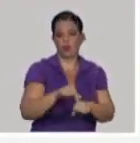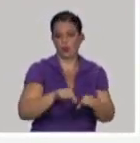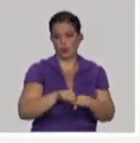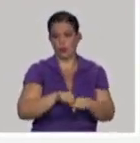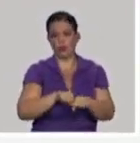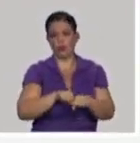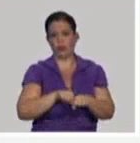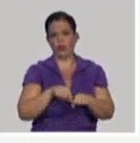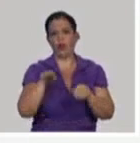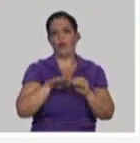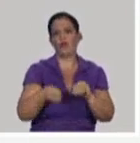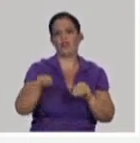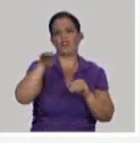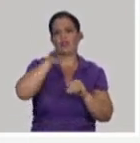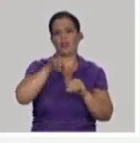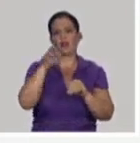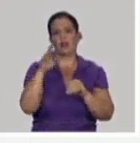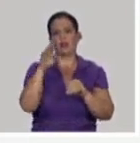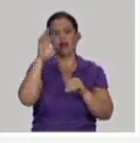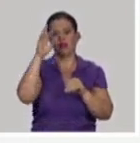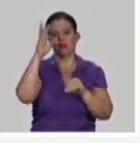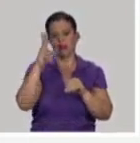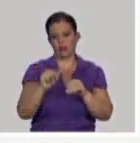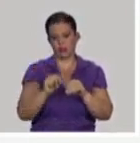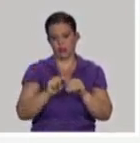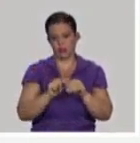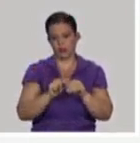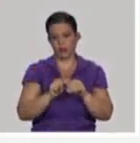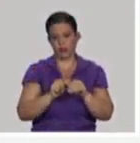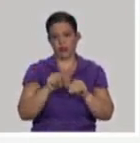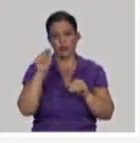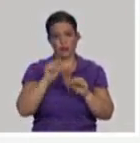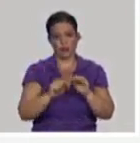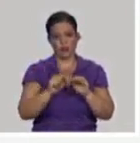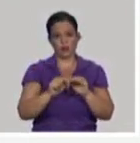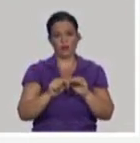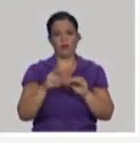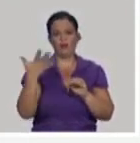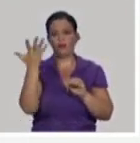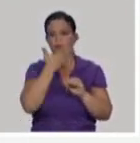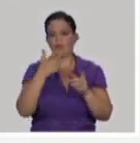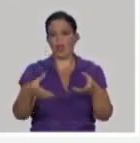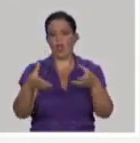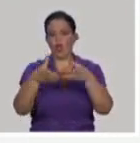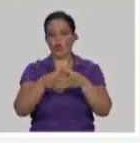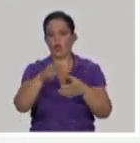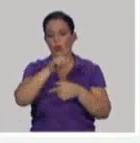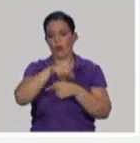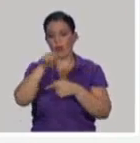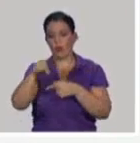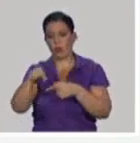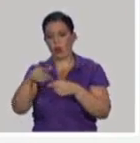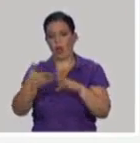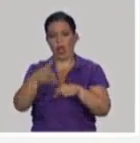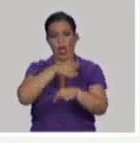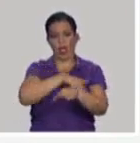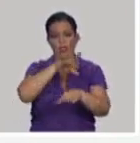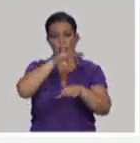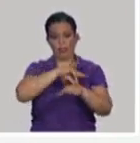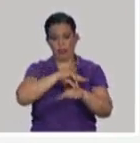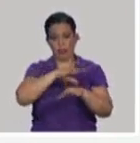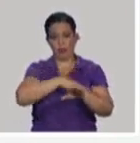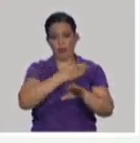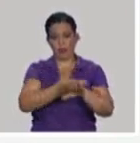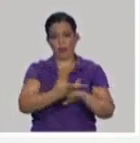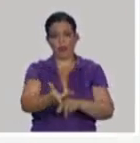por encima del nivel de lo que se ve en el panel de convalescentes. El panel de convalescentes son aquellas personas que padecieron la enfermedad y por supuesto, en sus diferentes